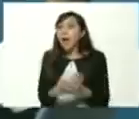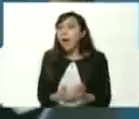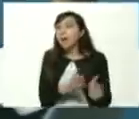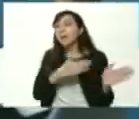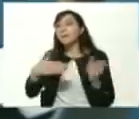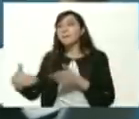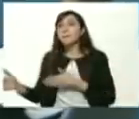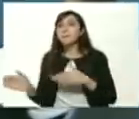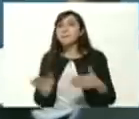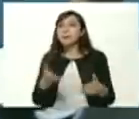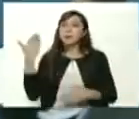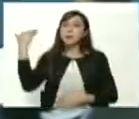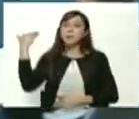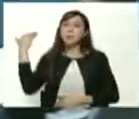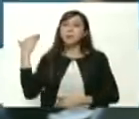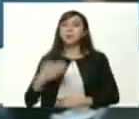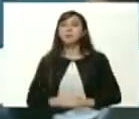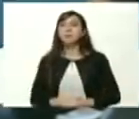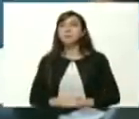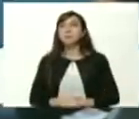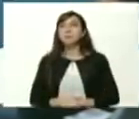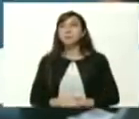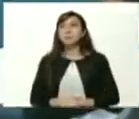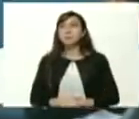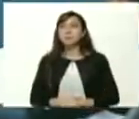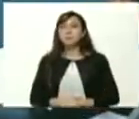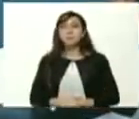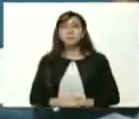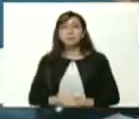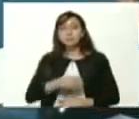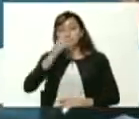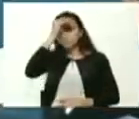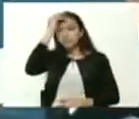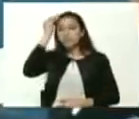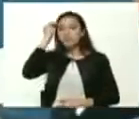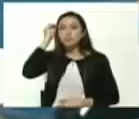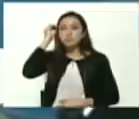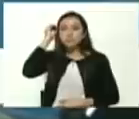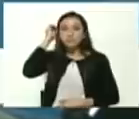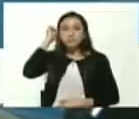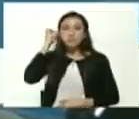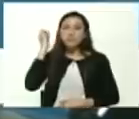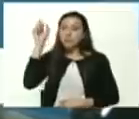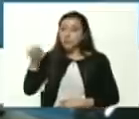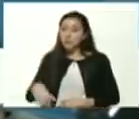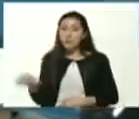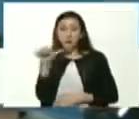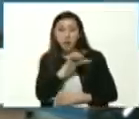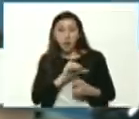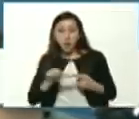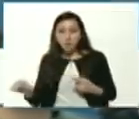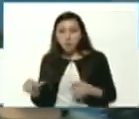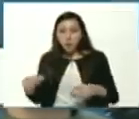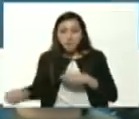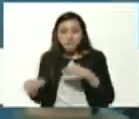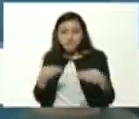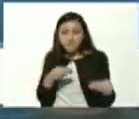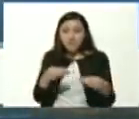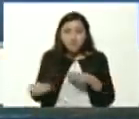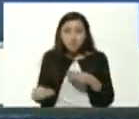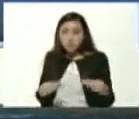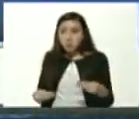del año pasado claro cuando se abre en en la semana de flexibilización